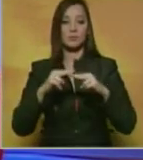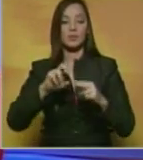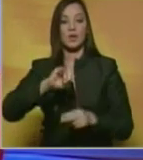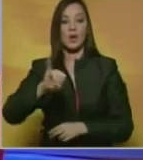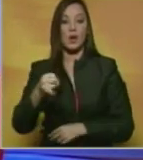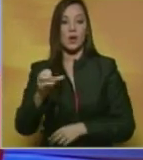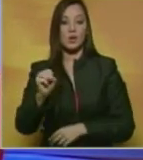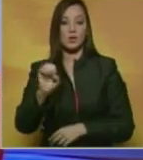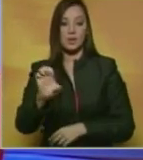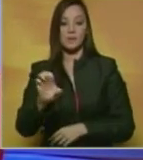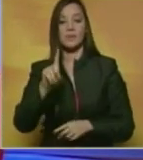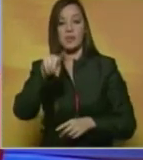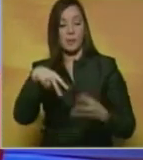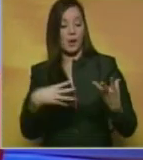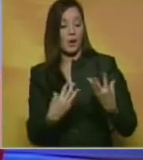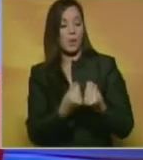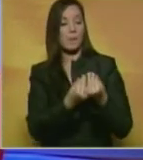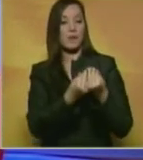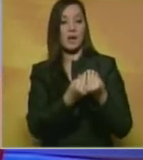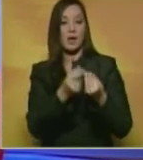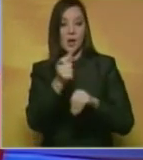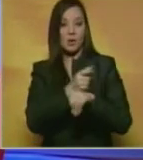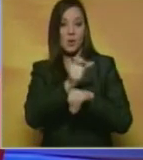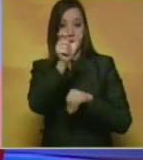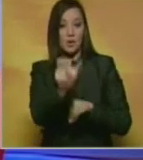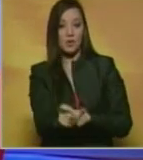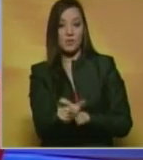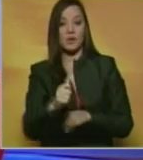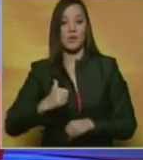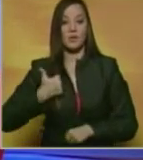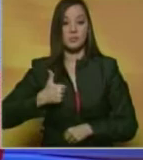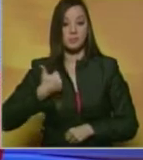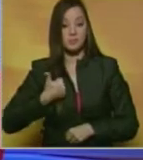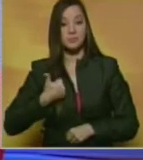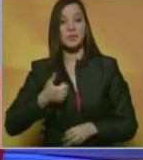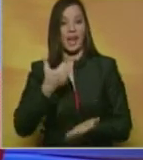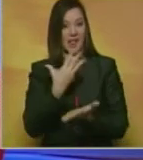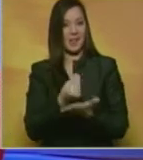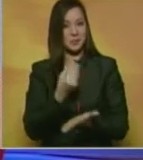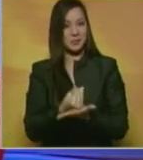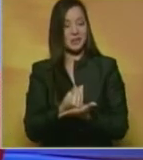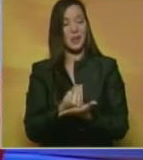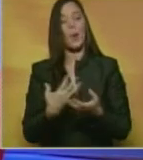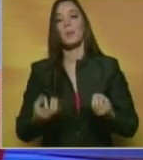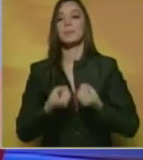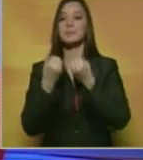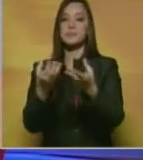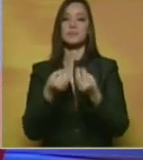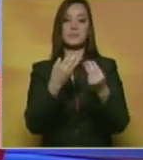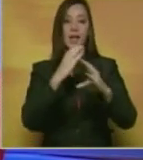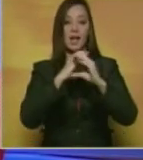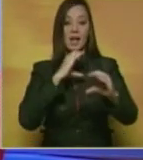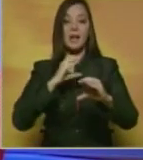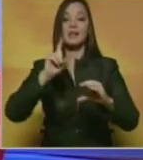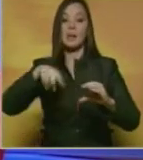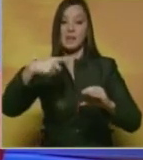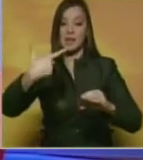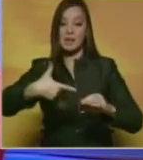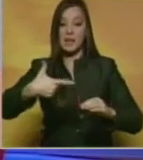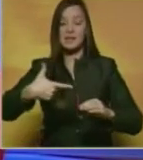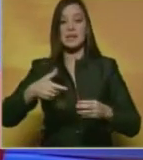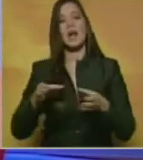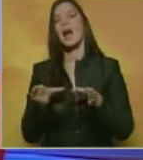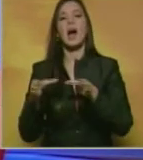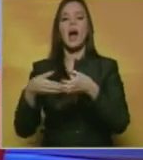Bernardo, en compañía del gobernador del estado de Enzoategui, Aristóbulo Isturiz, hicieron entrega de autobuses y taxis a cooperativas de la entidad.